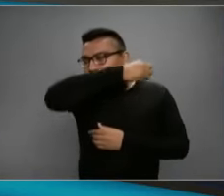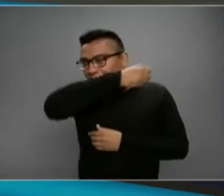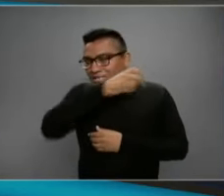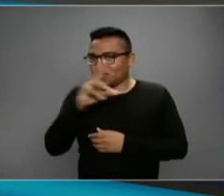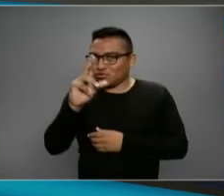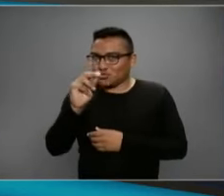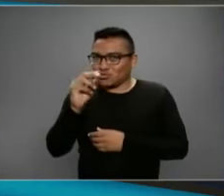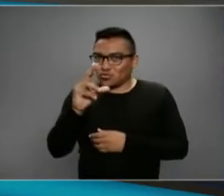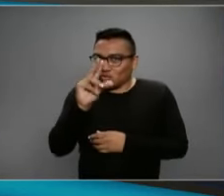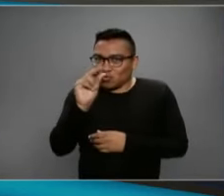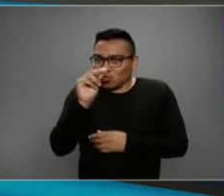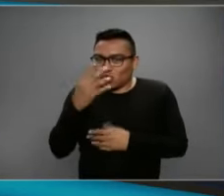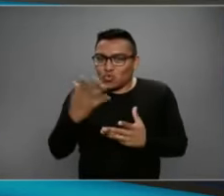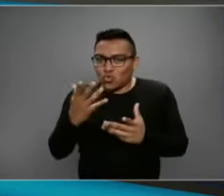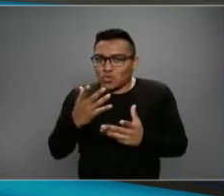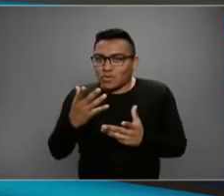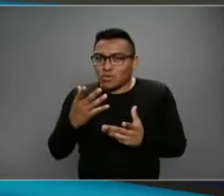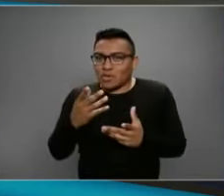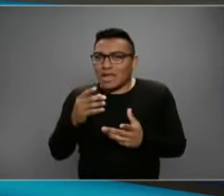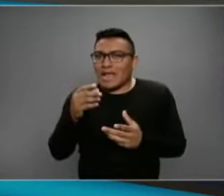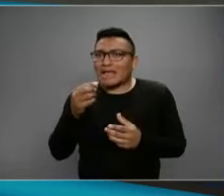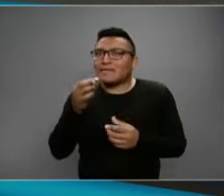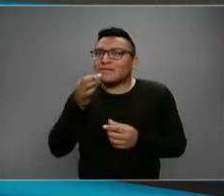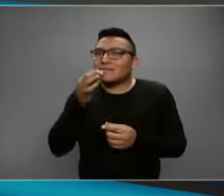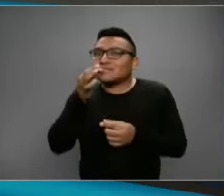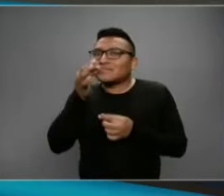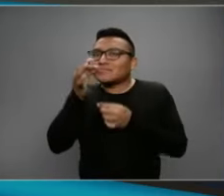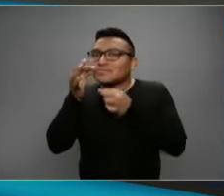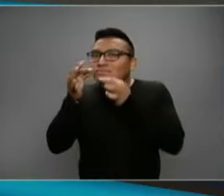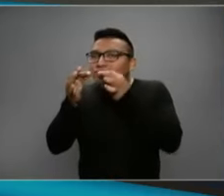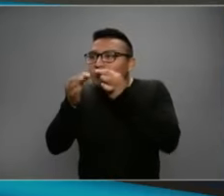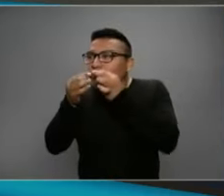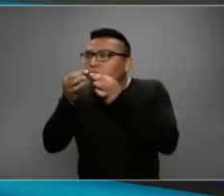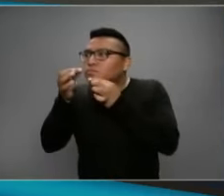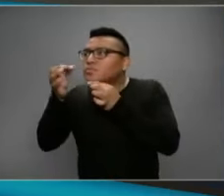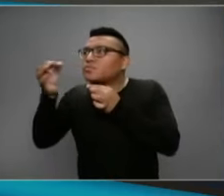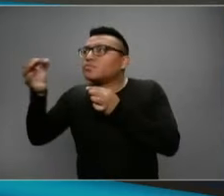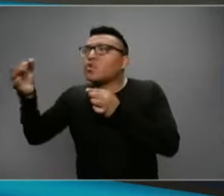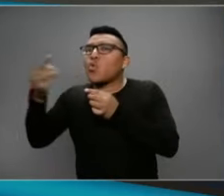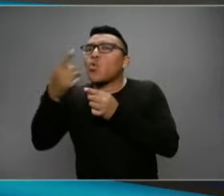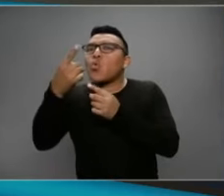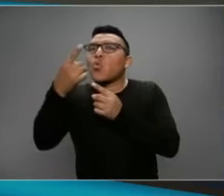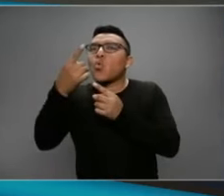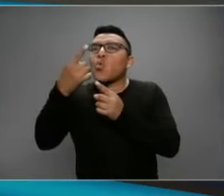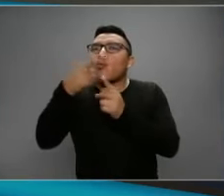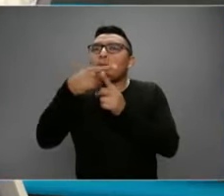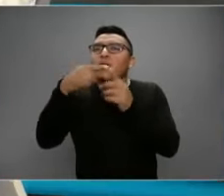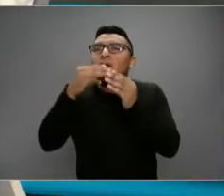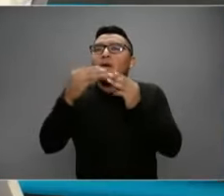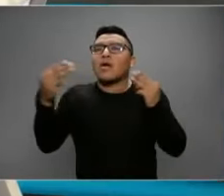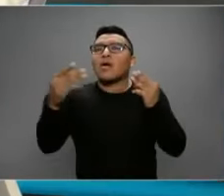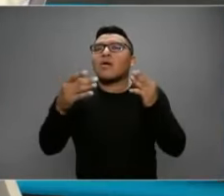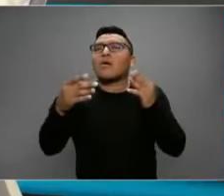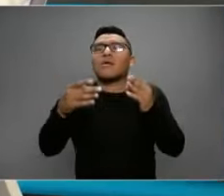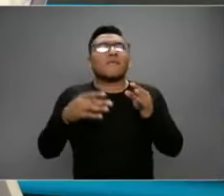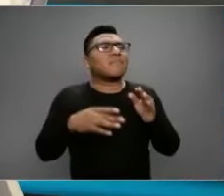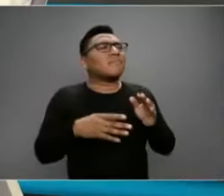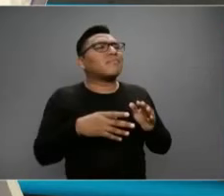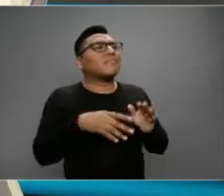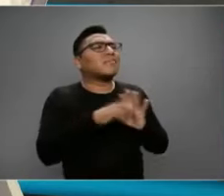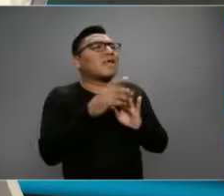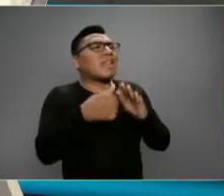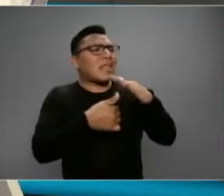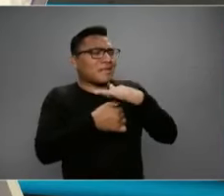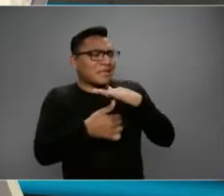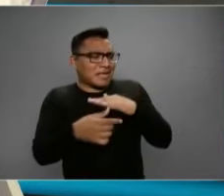las gotitas viajan metro y medio. ¿Qué pasa con esta mesa en la que estamos, por ejemplo? Después de